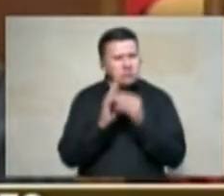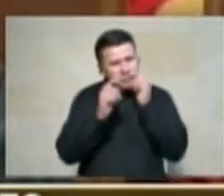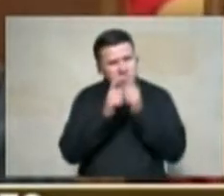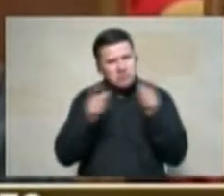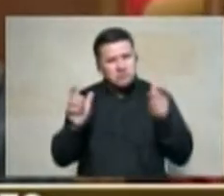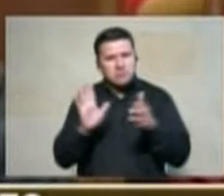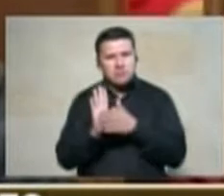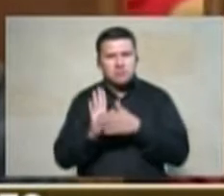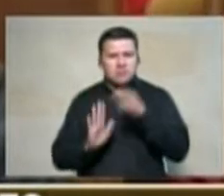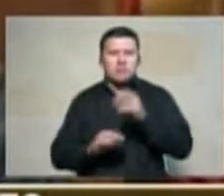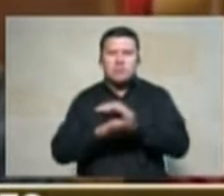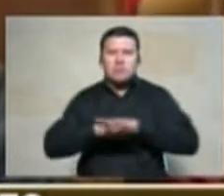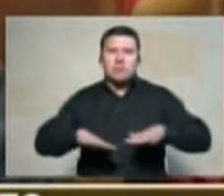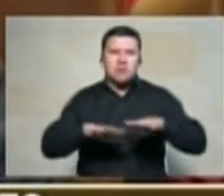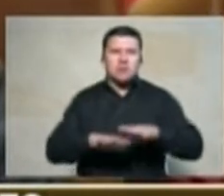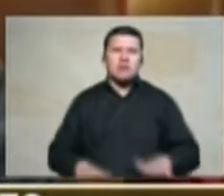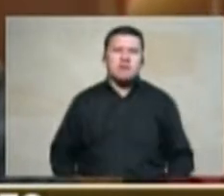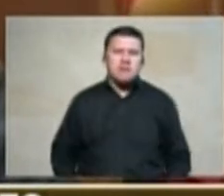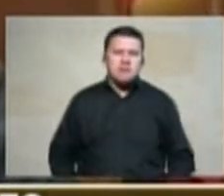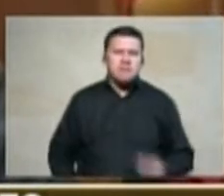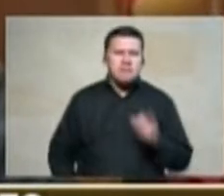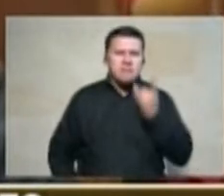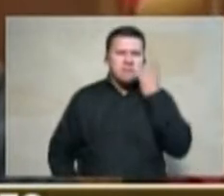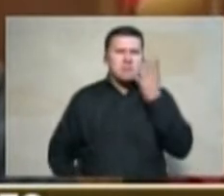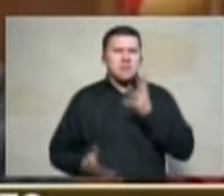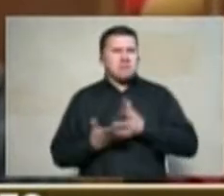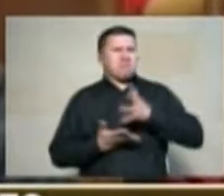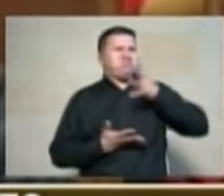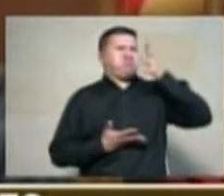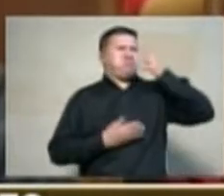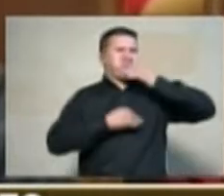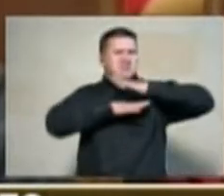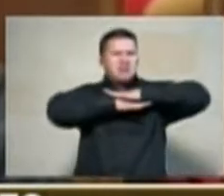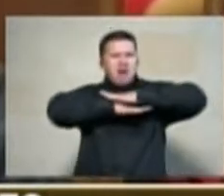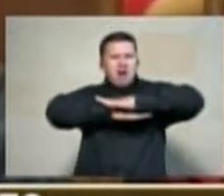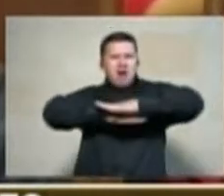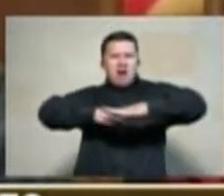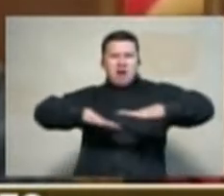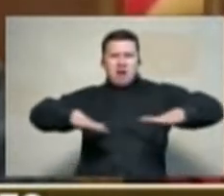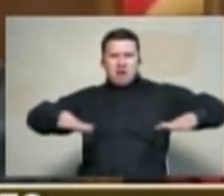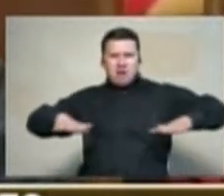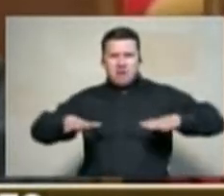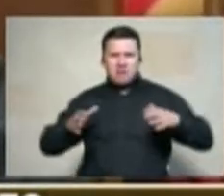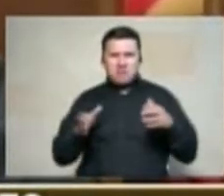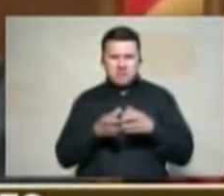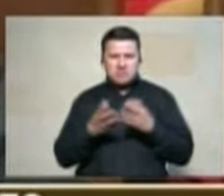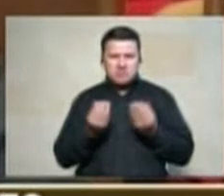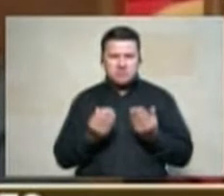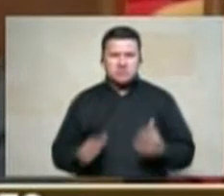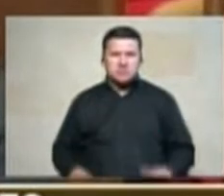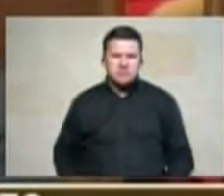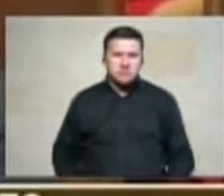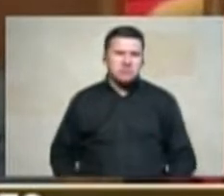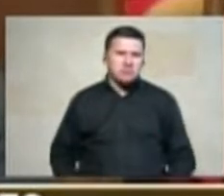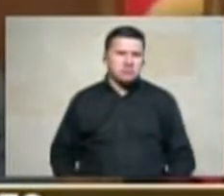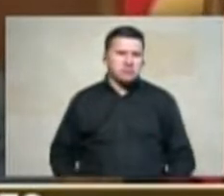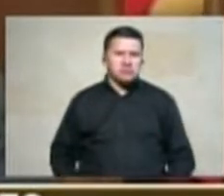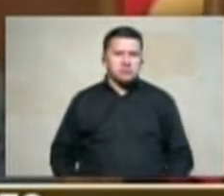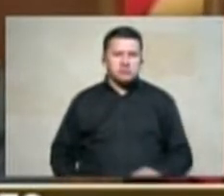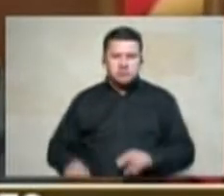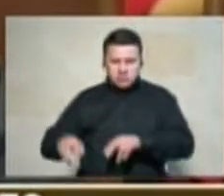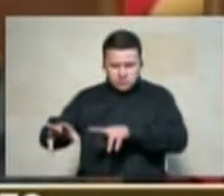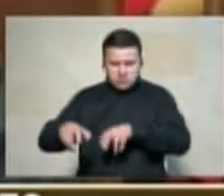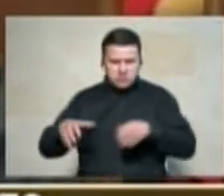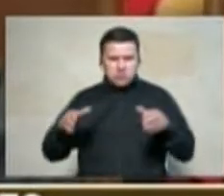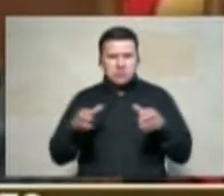grandes terratenientes si nosotros miramos el censo agropecuario tendríamos que